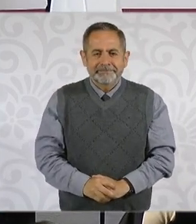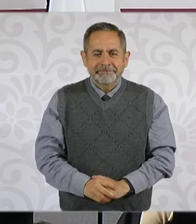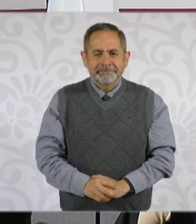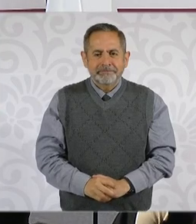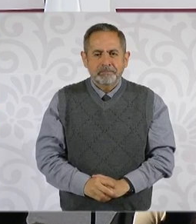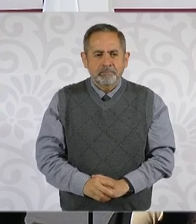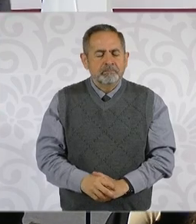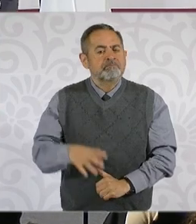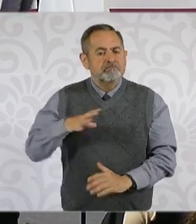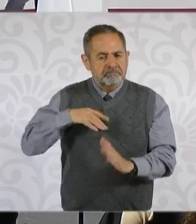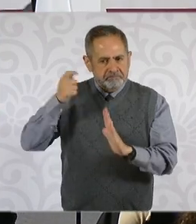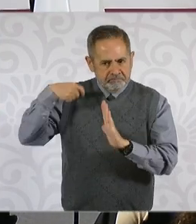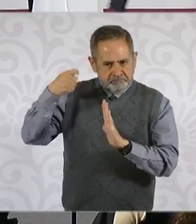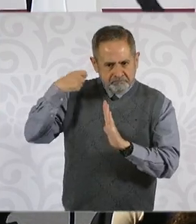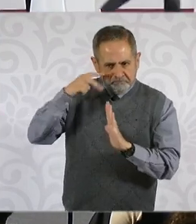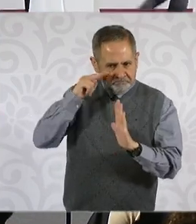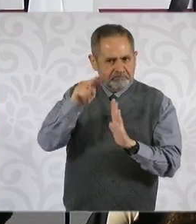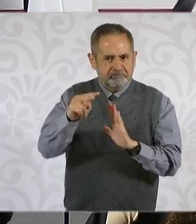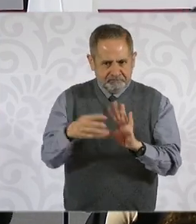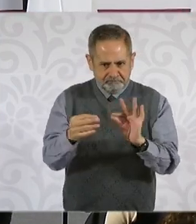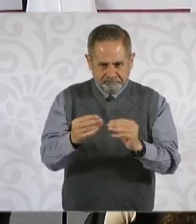Hay un video. A ver el video.